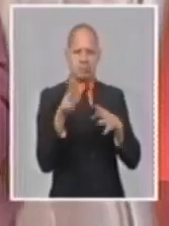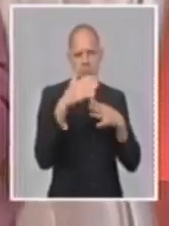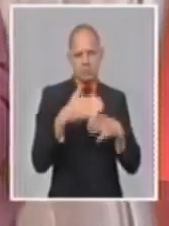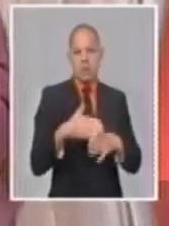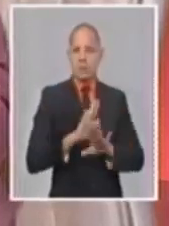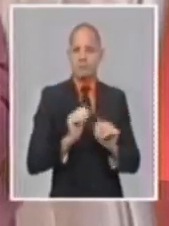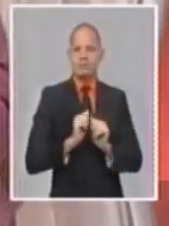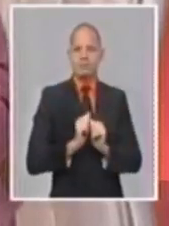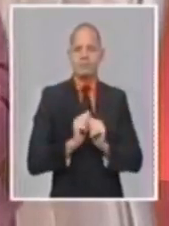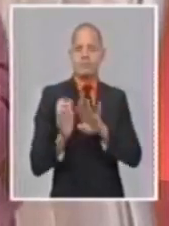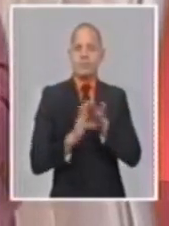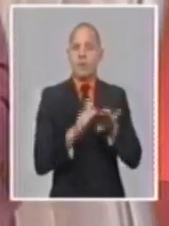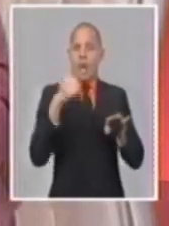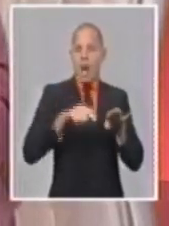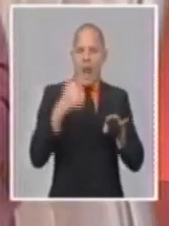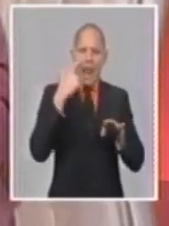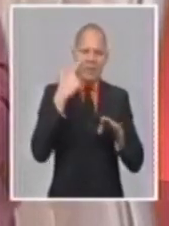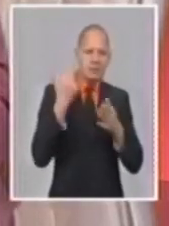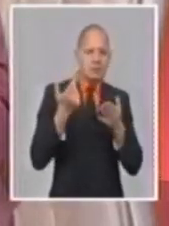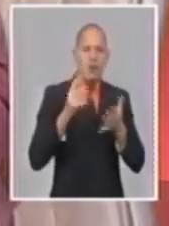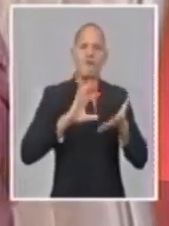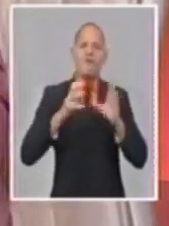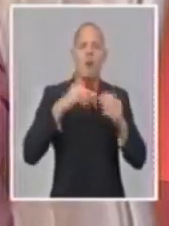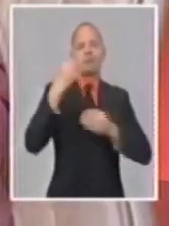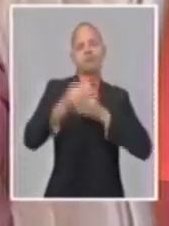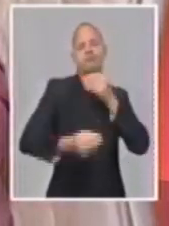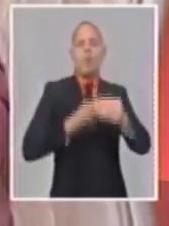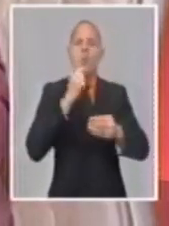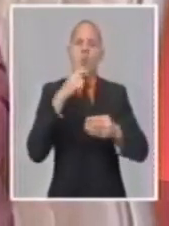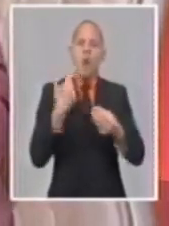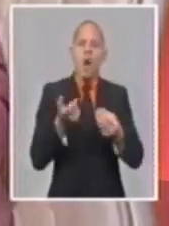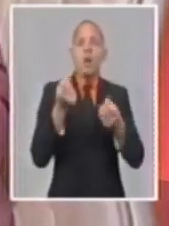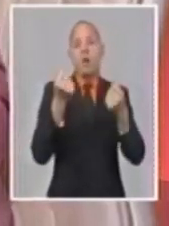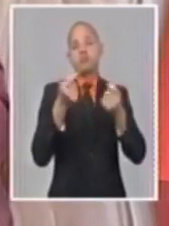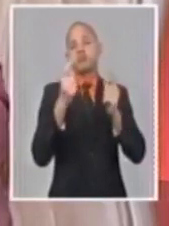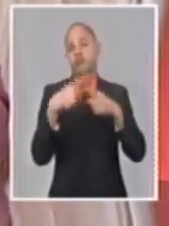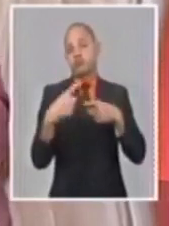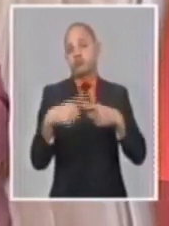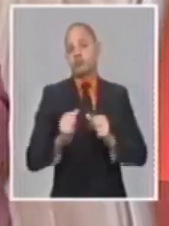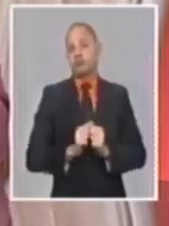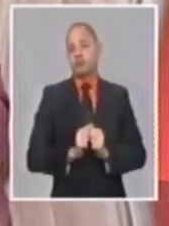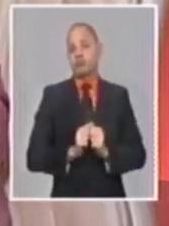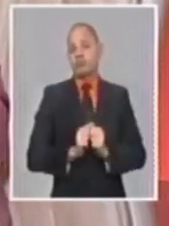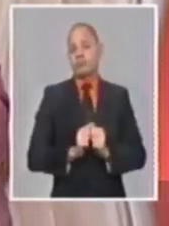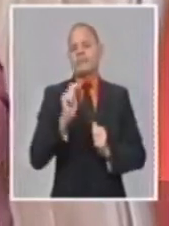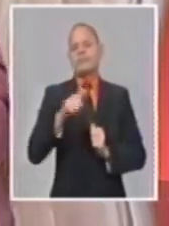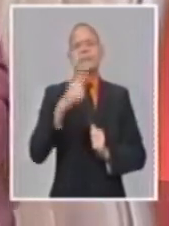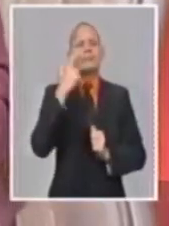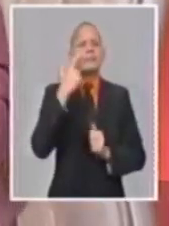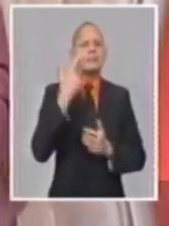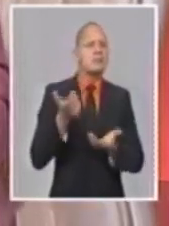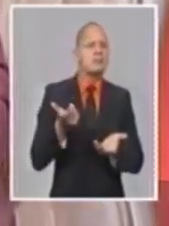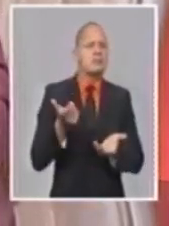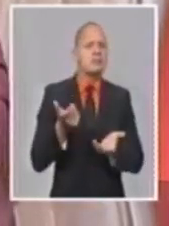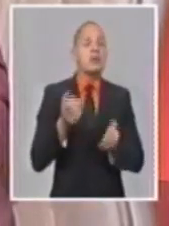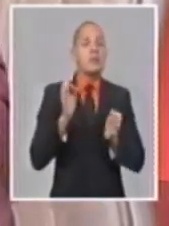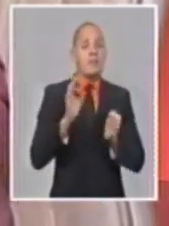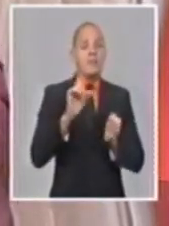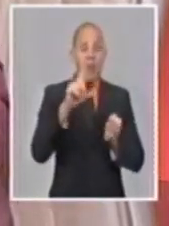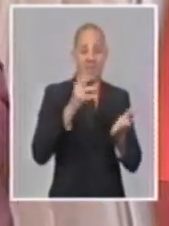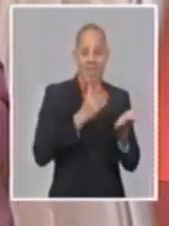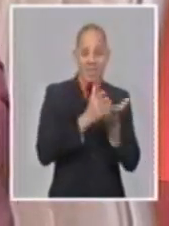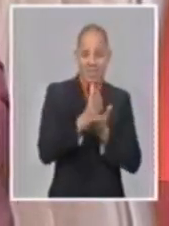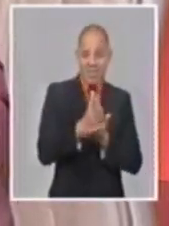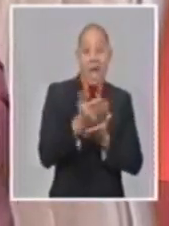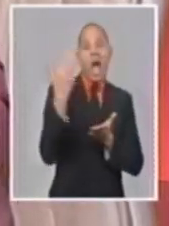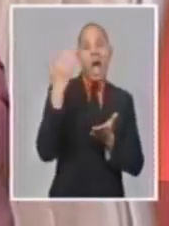ordenamiento monetario y financiero que como siempre explicamos también es parte de la implementación de los